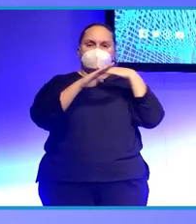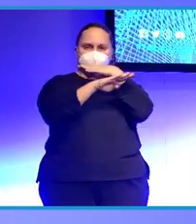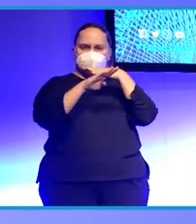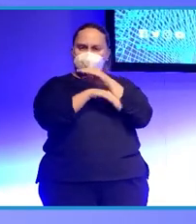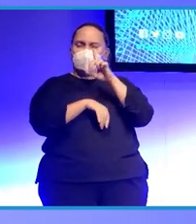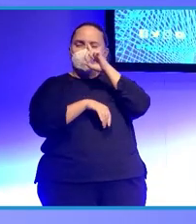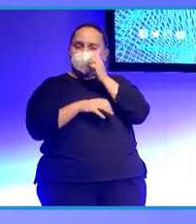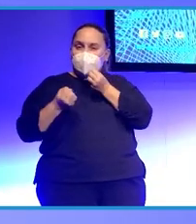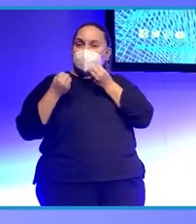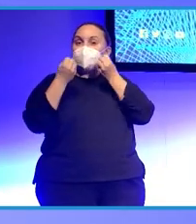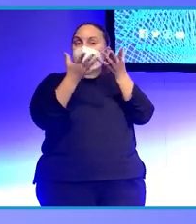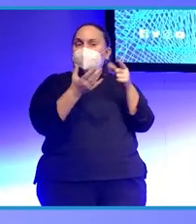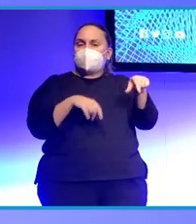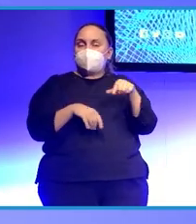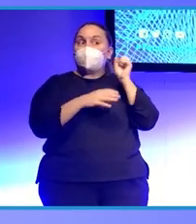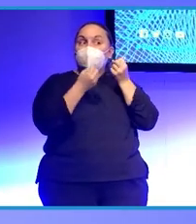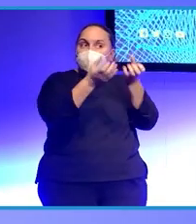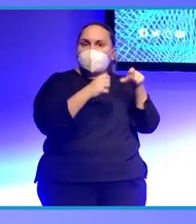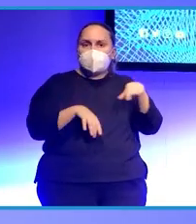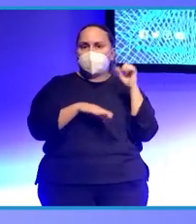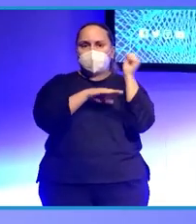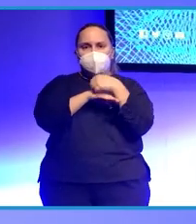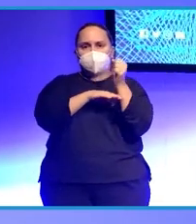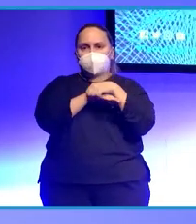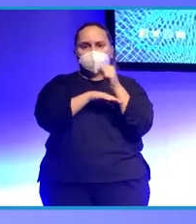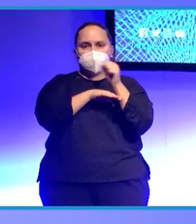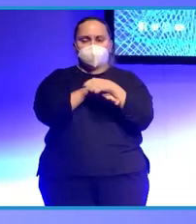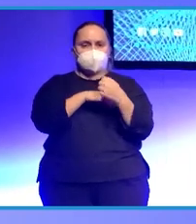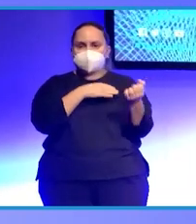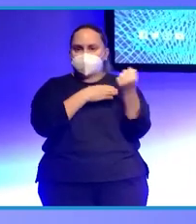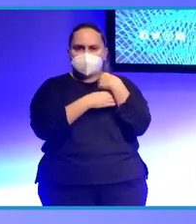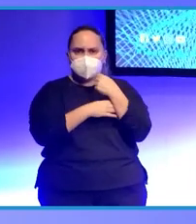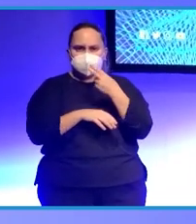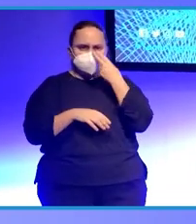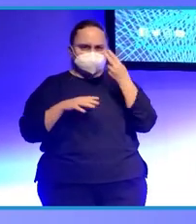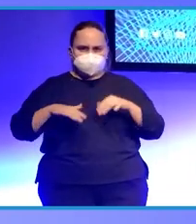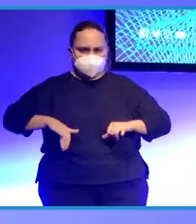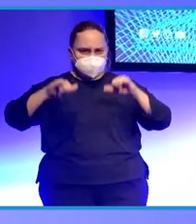ha abierto Twitter y él no le prestaba ninguna atención, o sea, ni le interesaba.